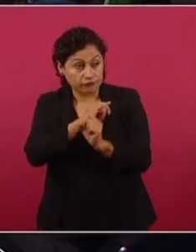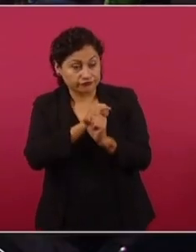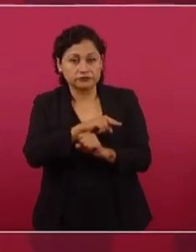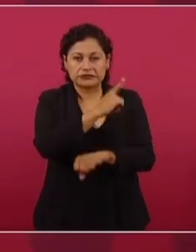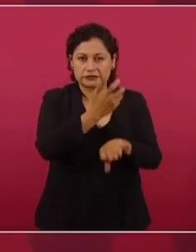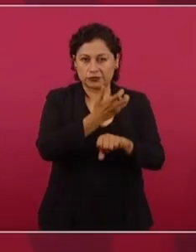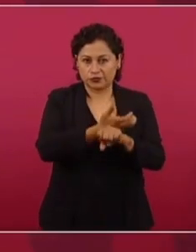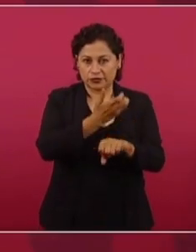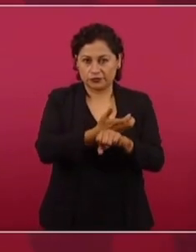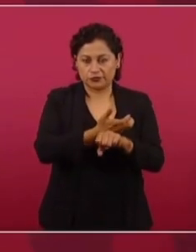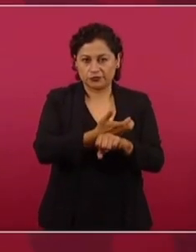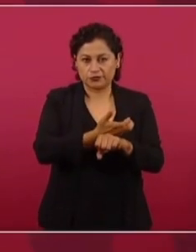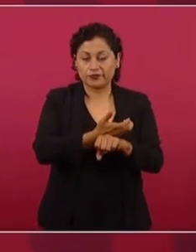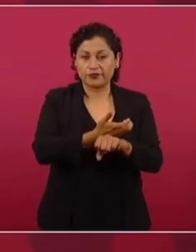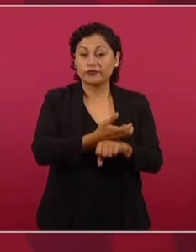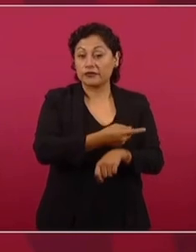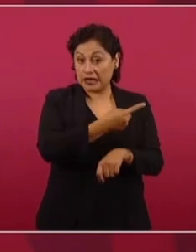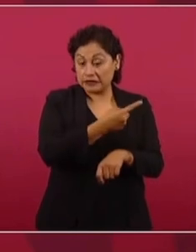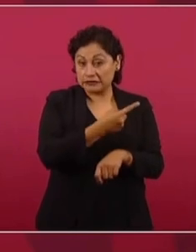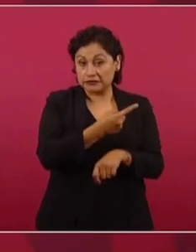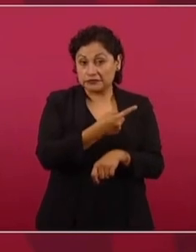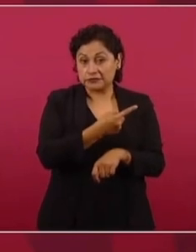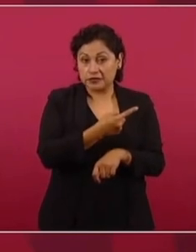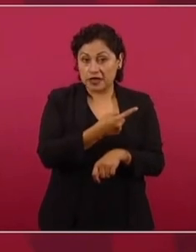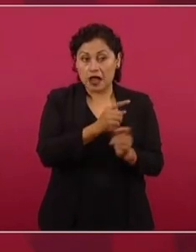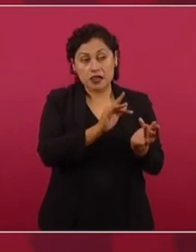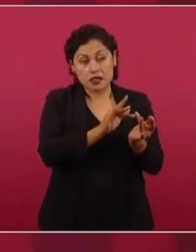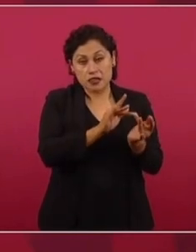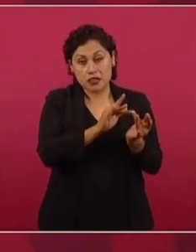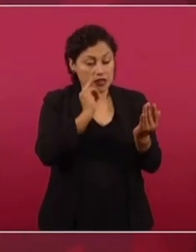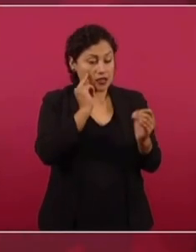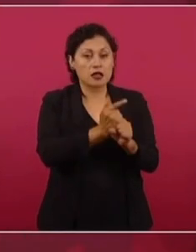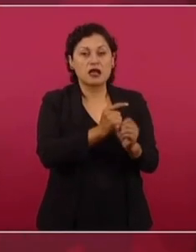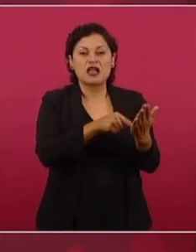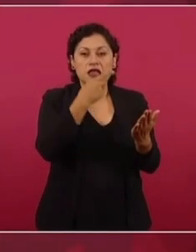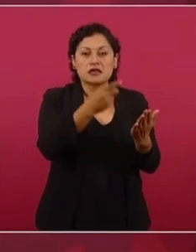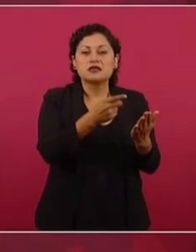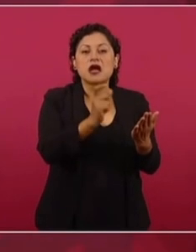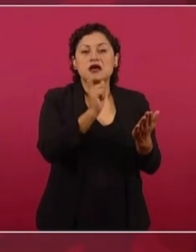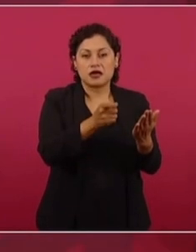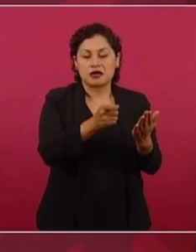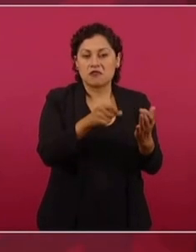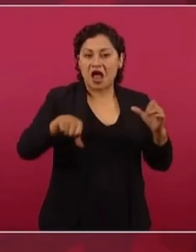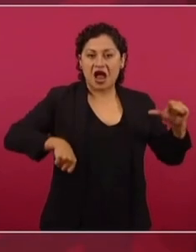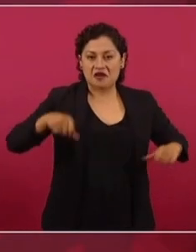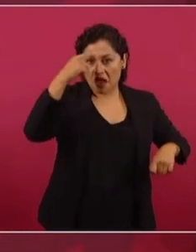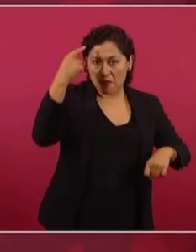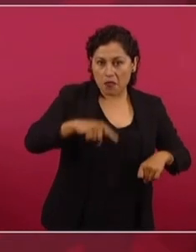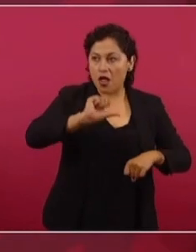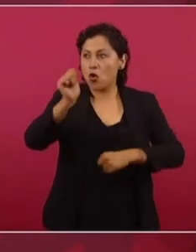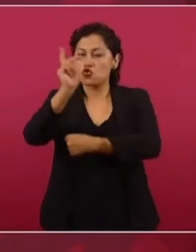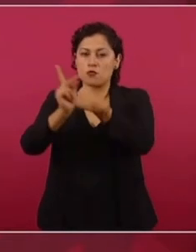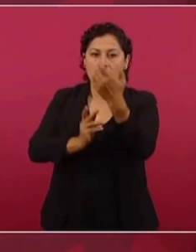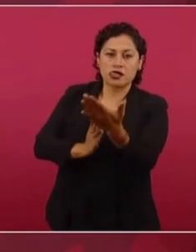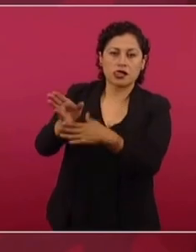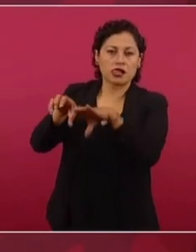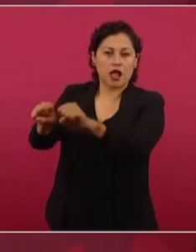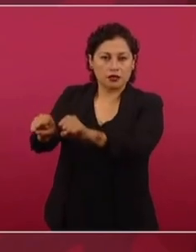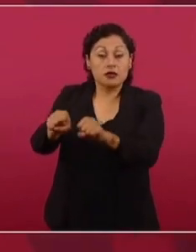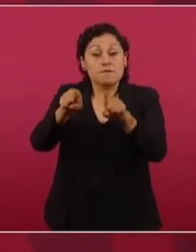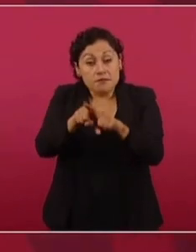en donde se hablaba de actos de intervencionismo y de